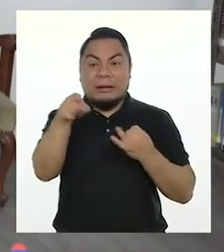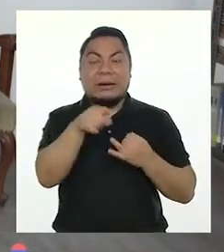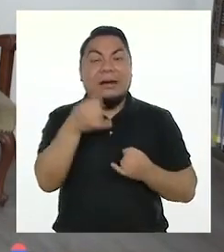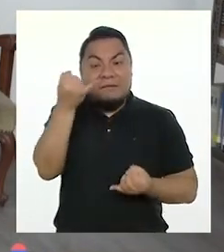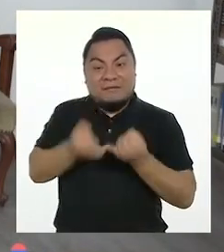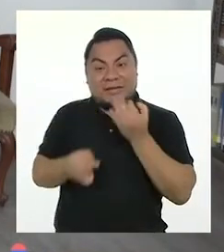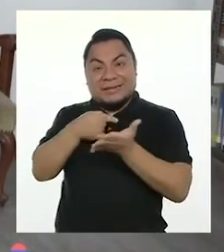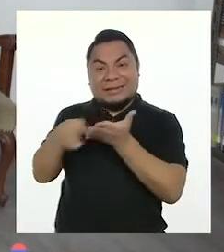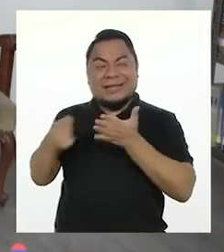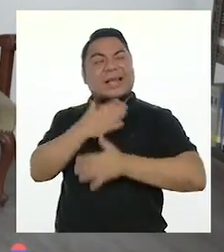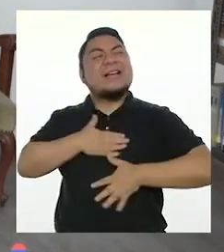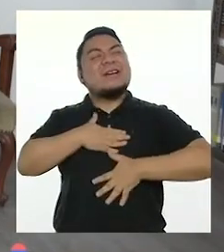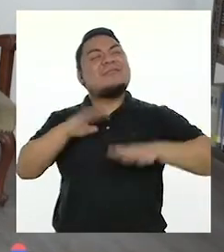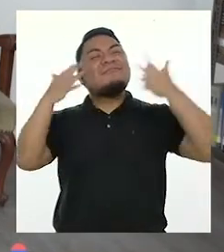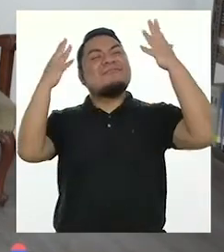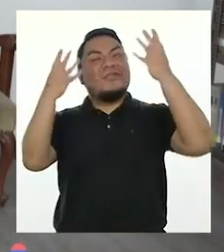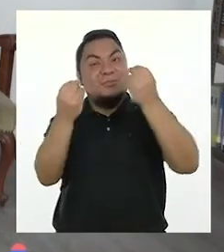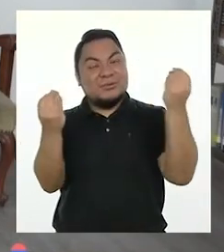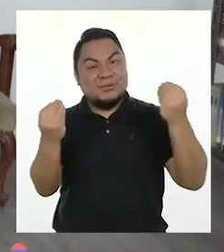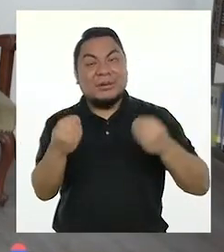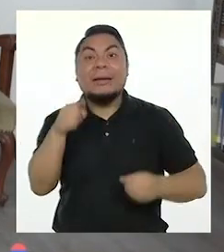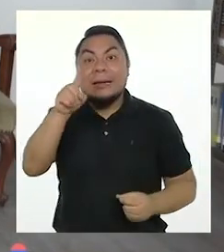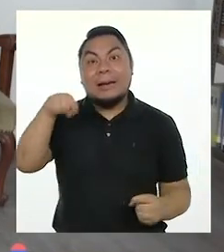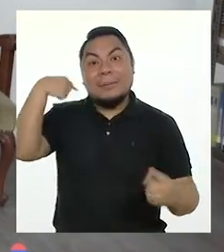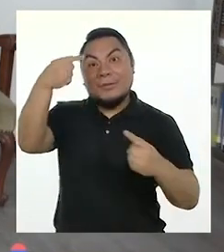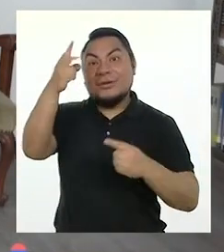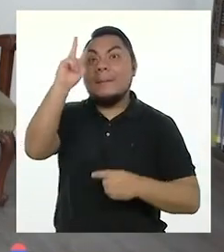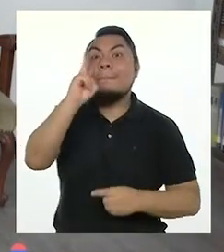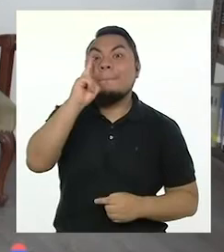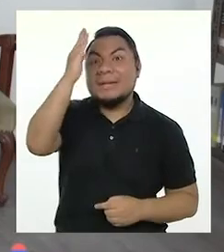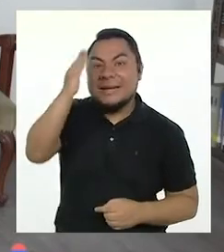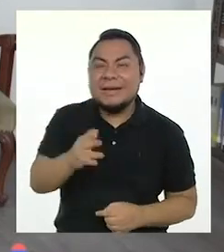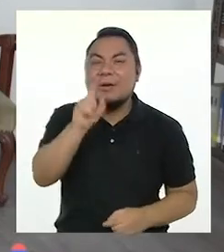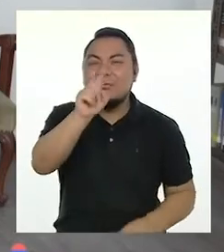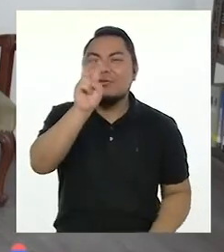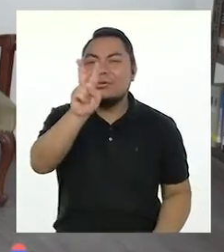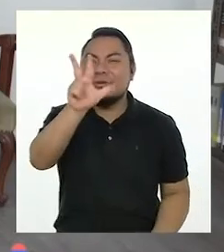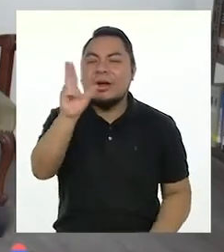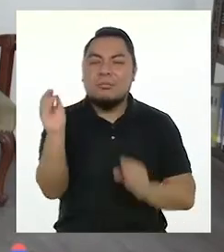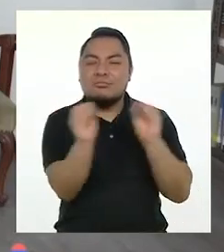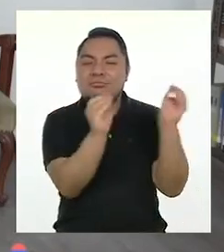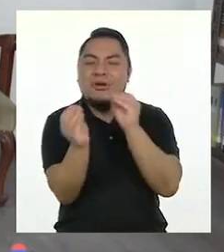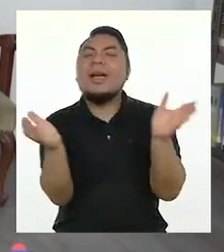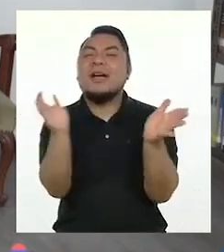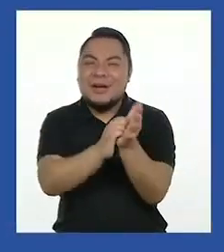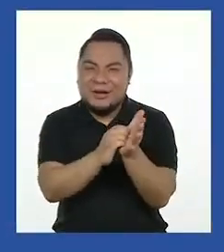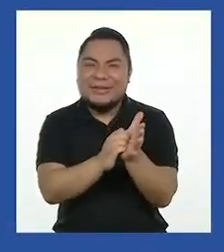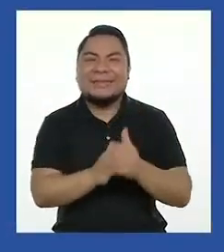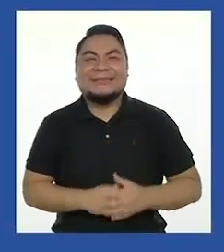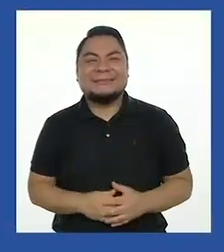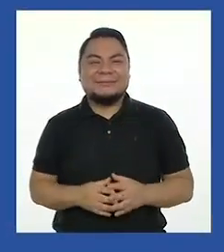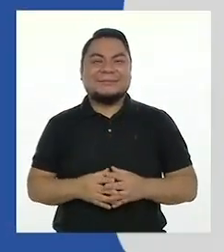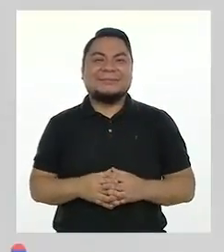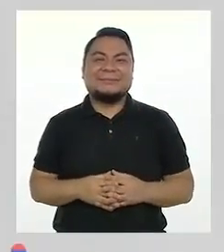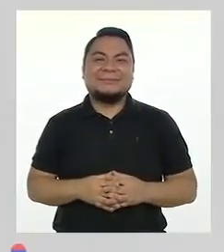fin de semana y divertirse mucho. Nos vemos el próximo viernes. ¡Uno, dos, tres! ¡Me muevo otra vez!